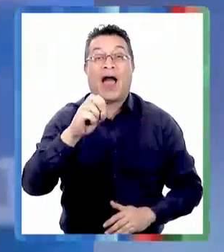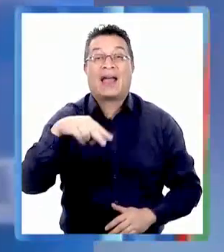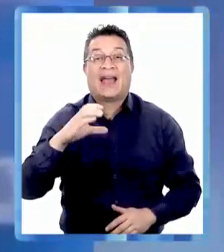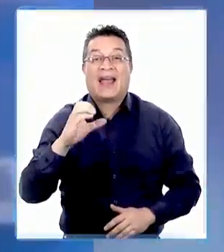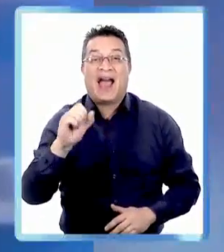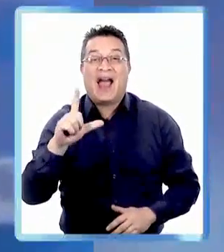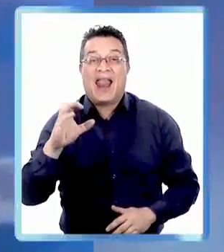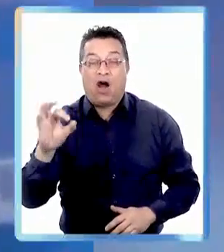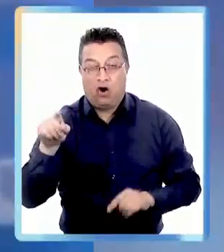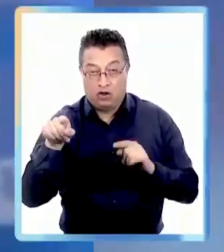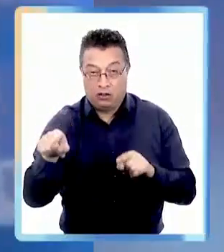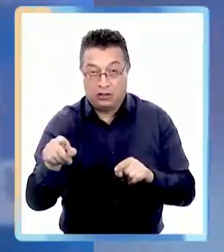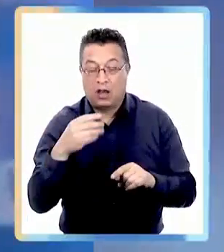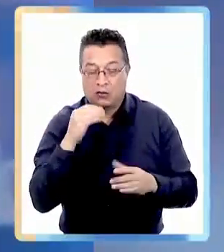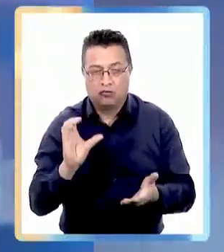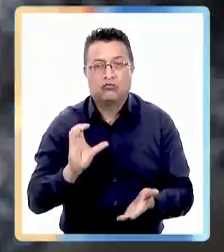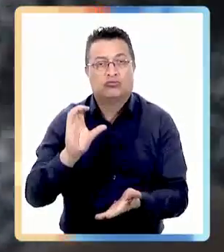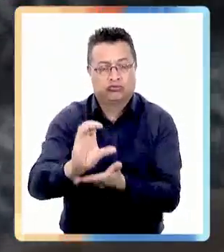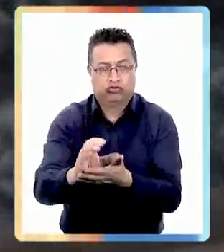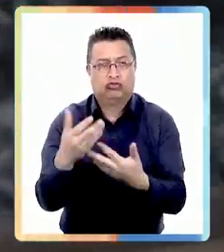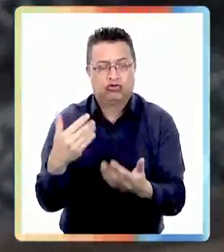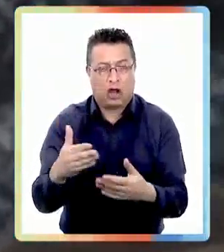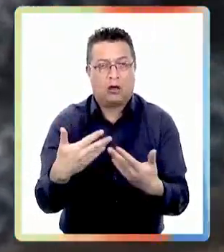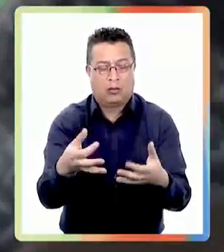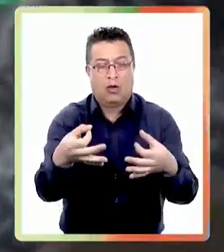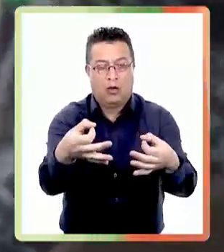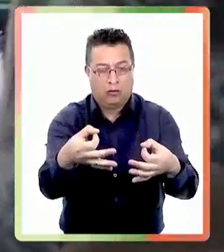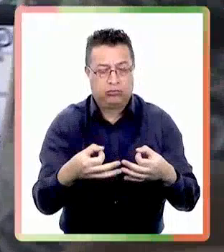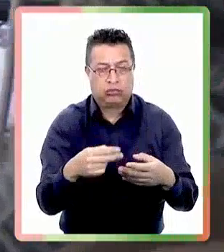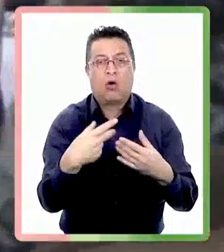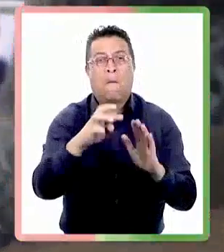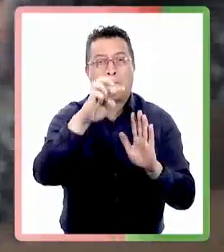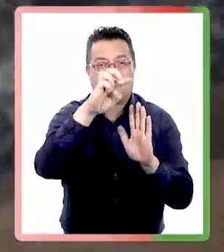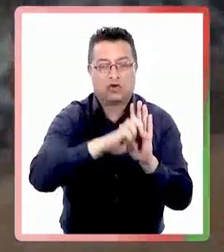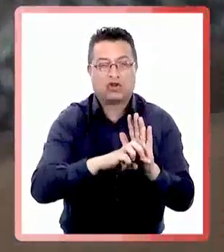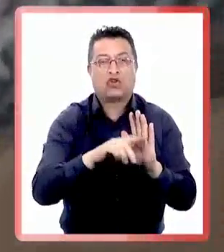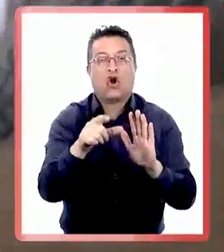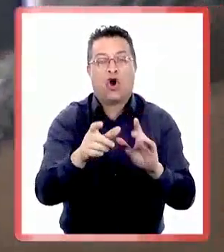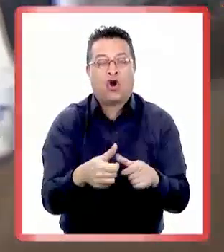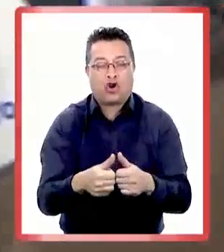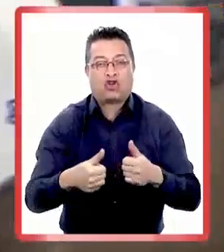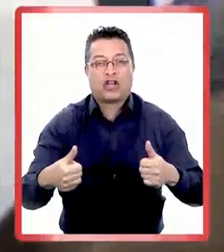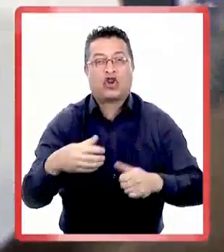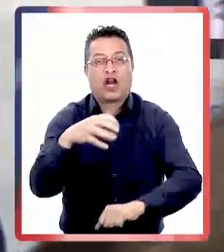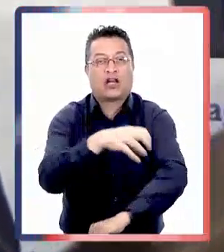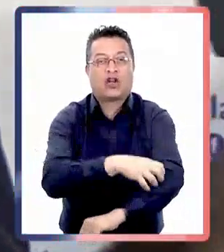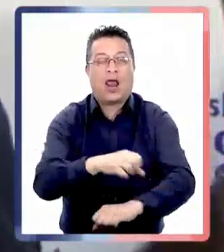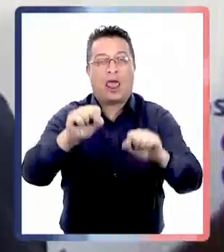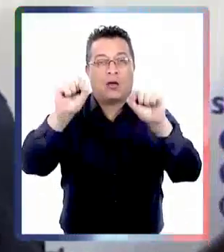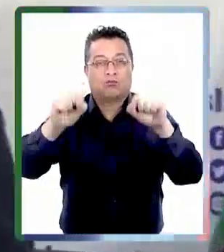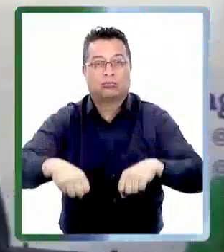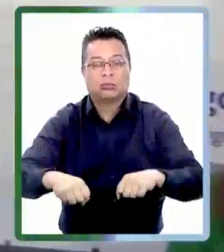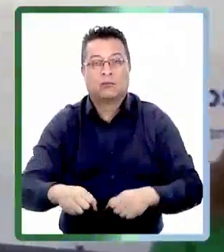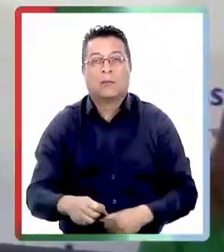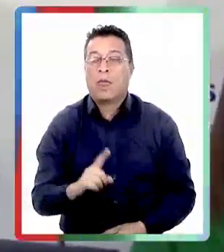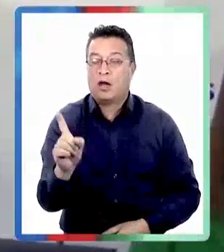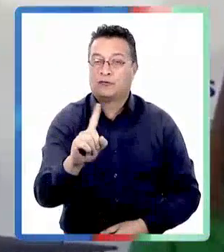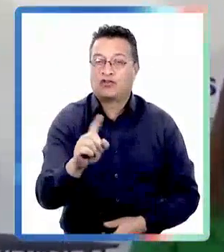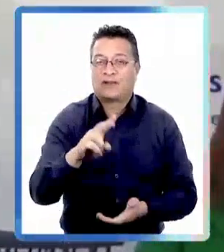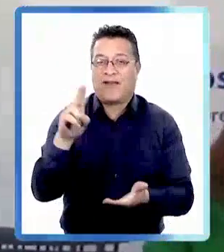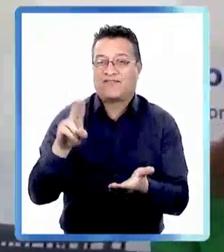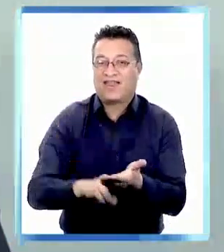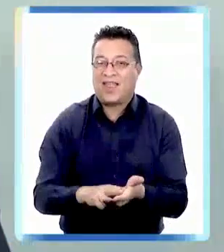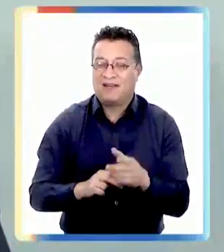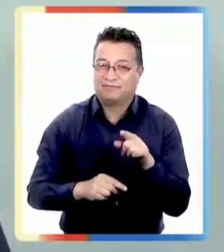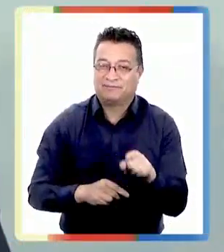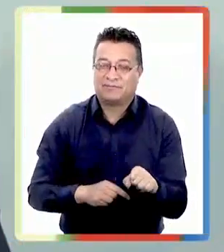clarificó que los recursos se entregaron luego de una presentación de un proyecto al Consejo Regional que fue aceptado. No es efectivo